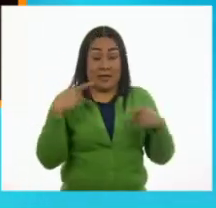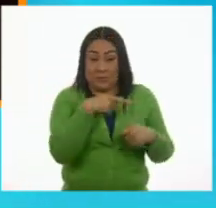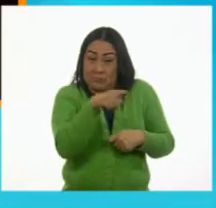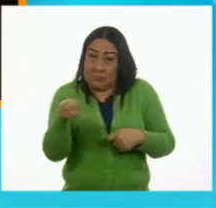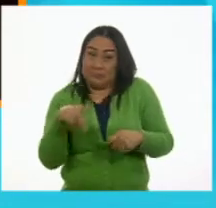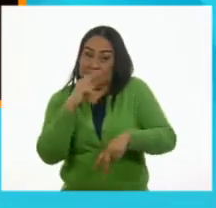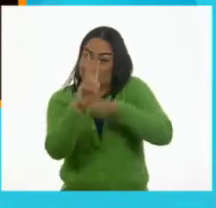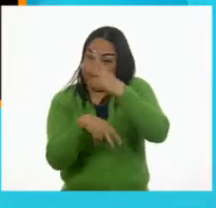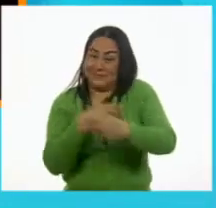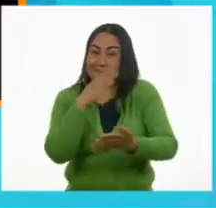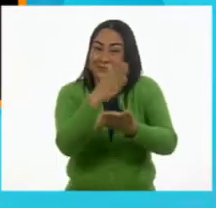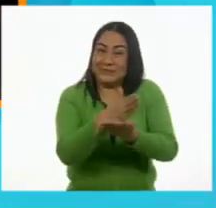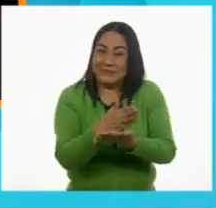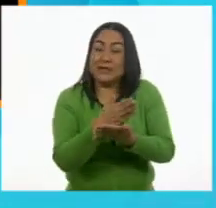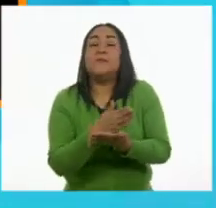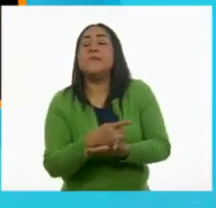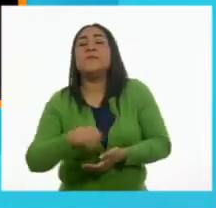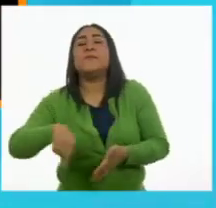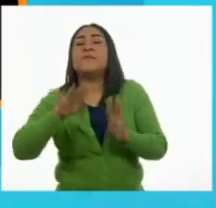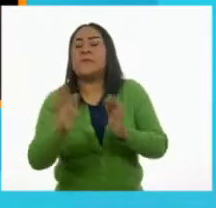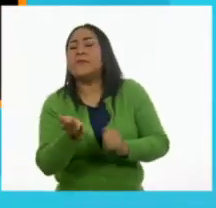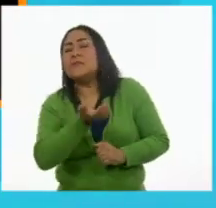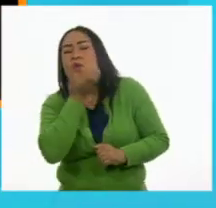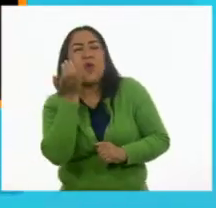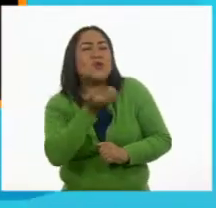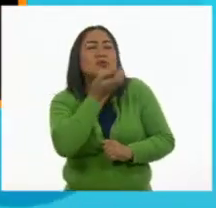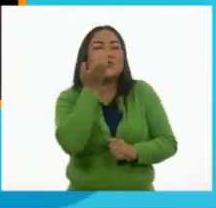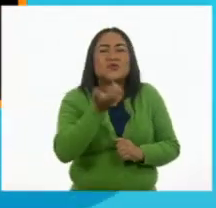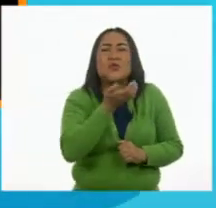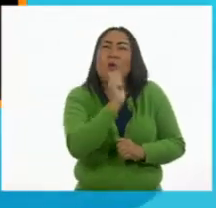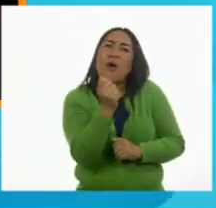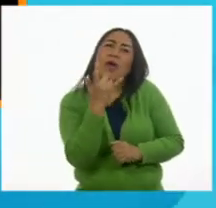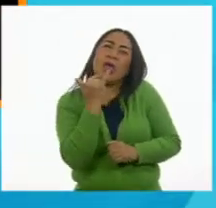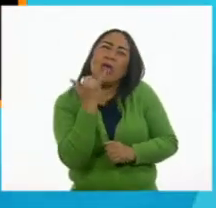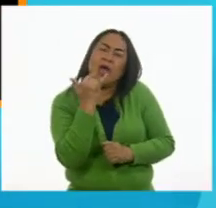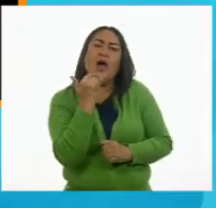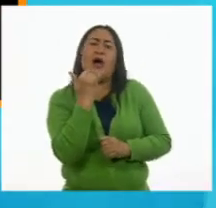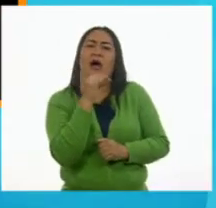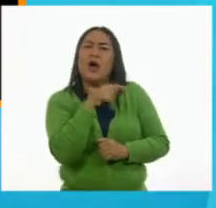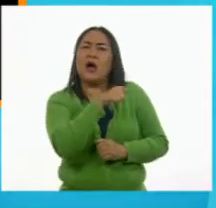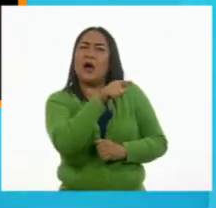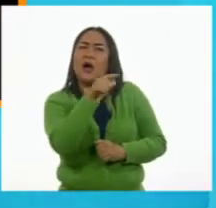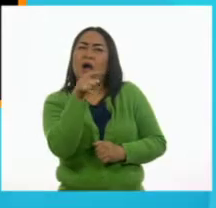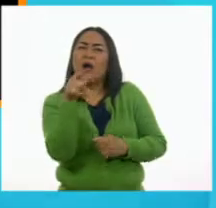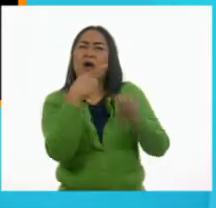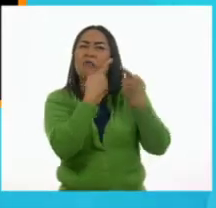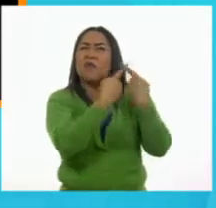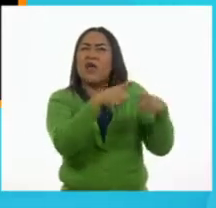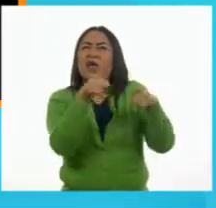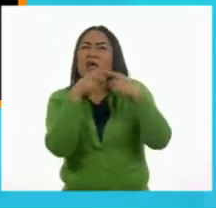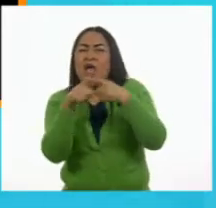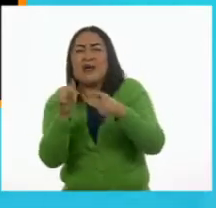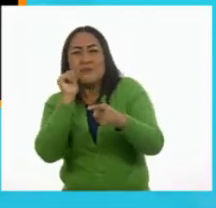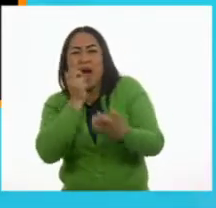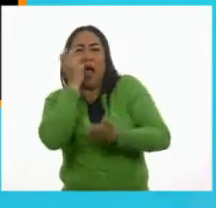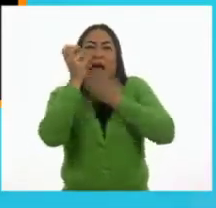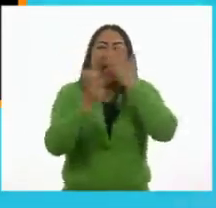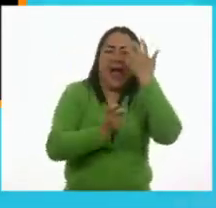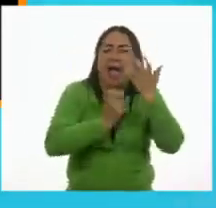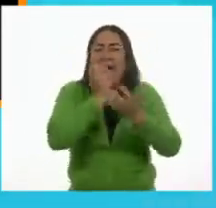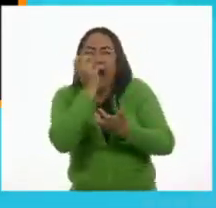presentaciones, como estaba acostumbrada a otro tipo de espectáculos, reaccionaba durante las películas gritando,